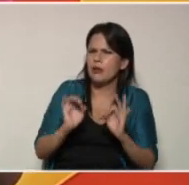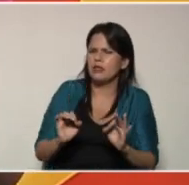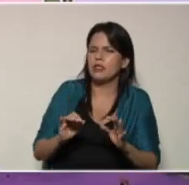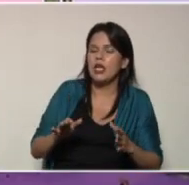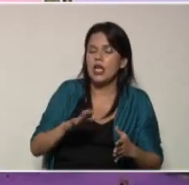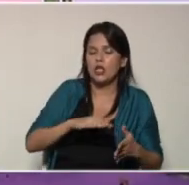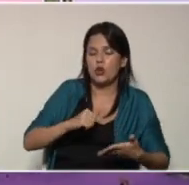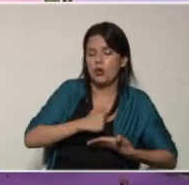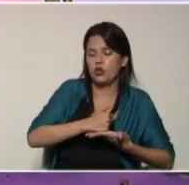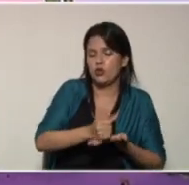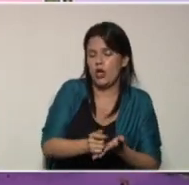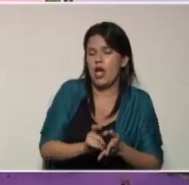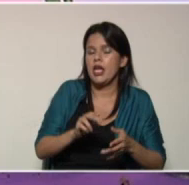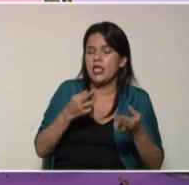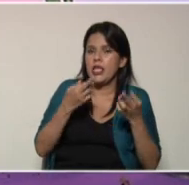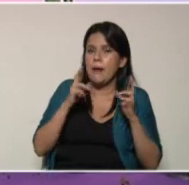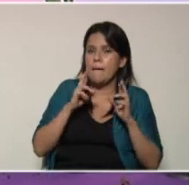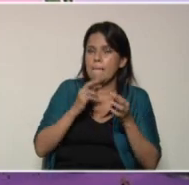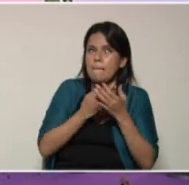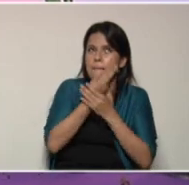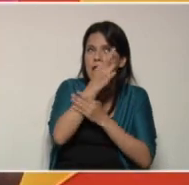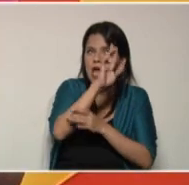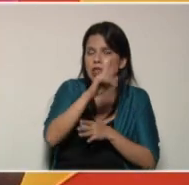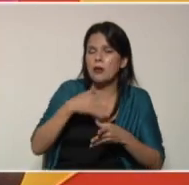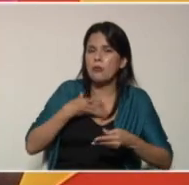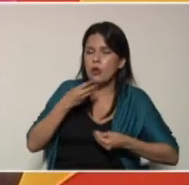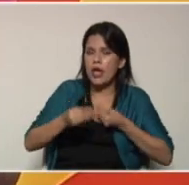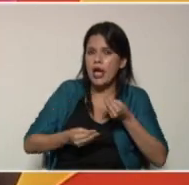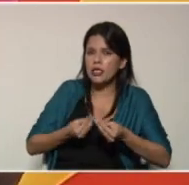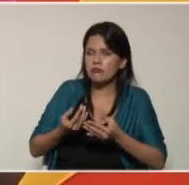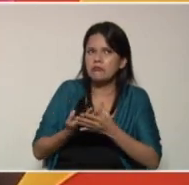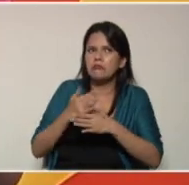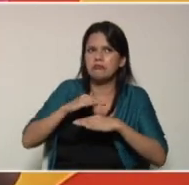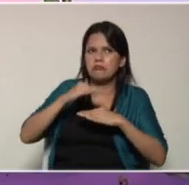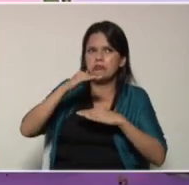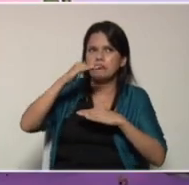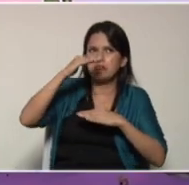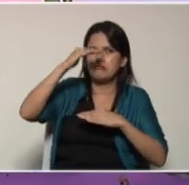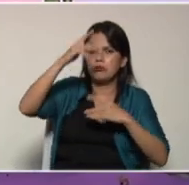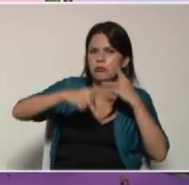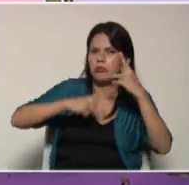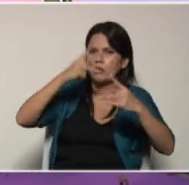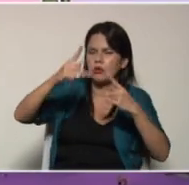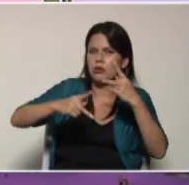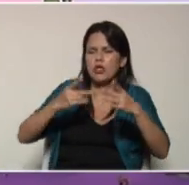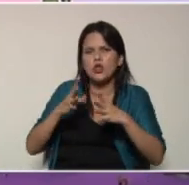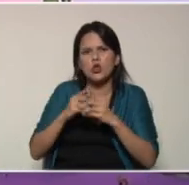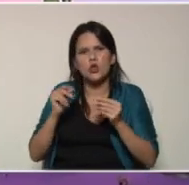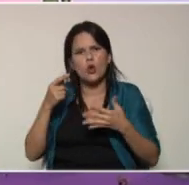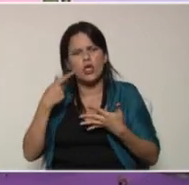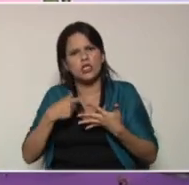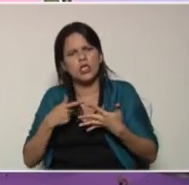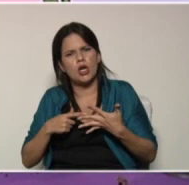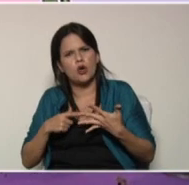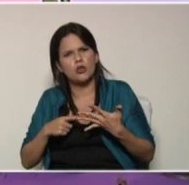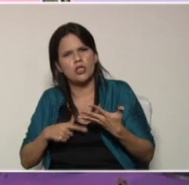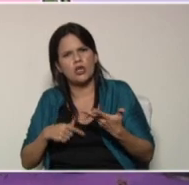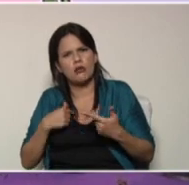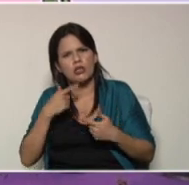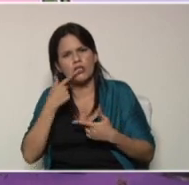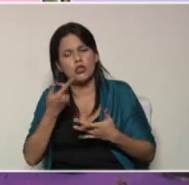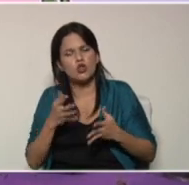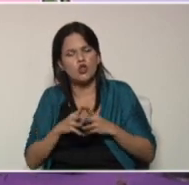que esas plantas puedan realizar sus frutos con mayor productividad todos esos ingredientes que acabas de nombrar son totalmente